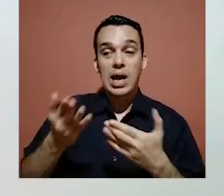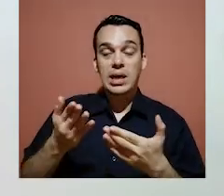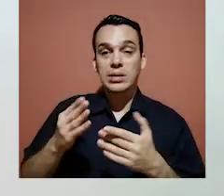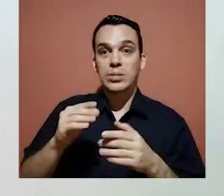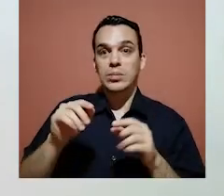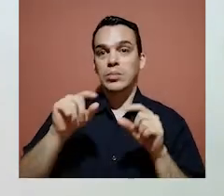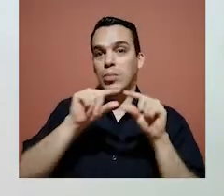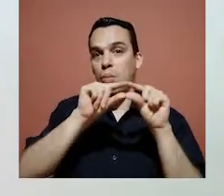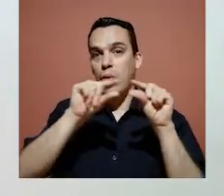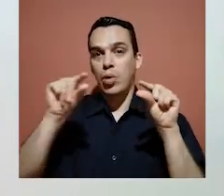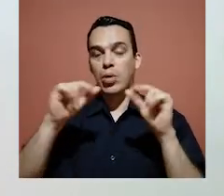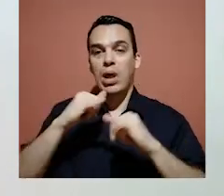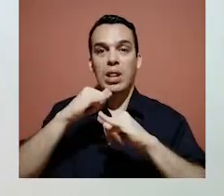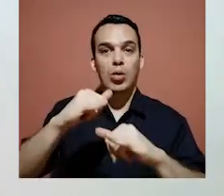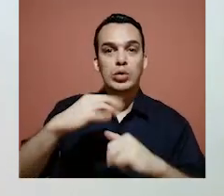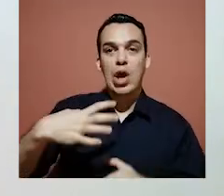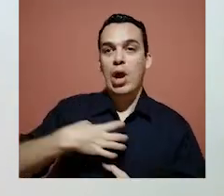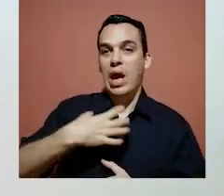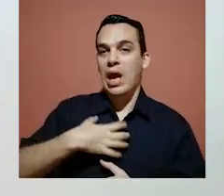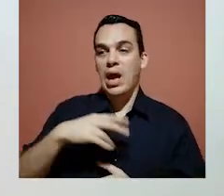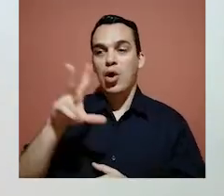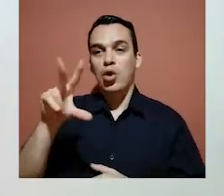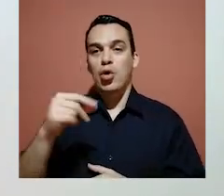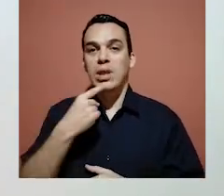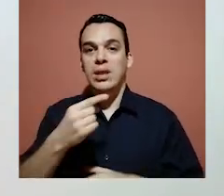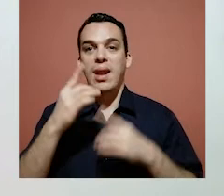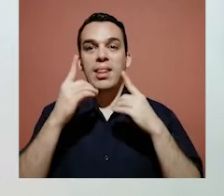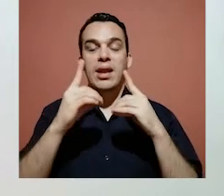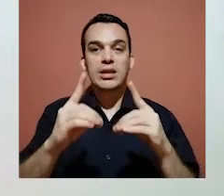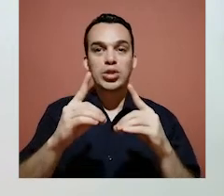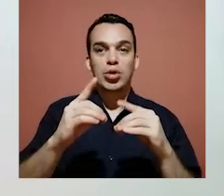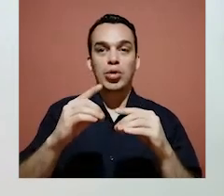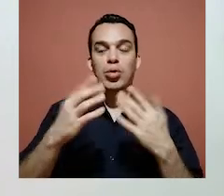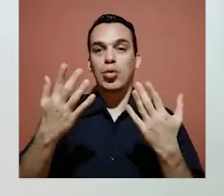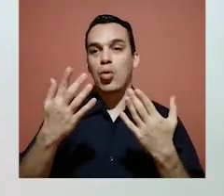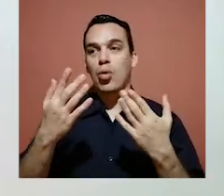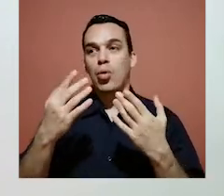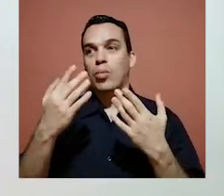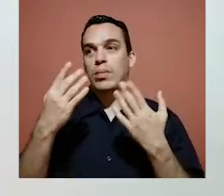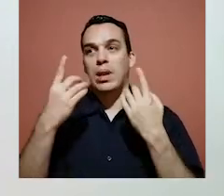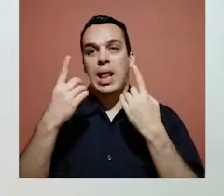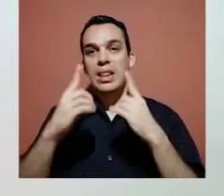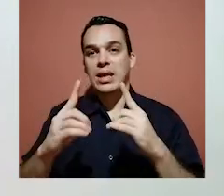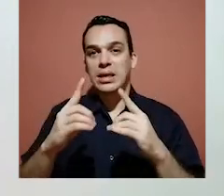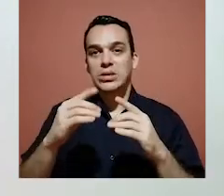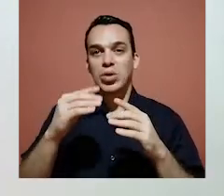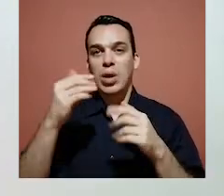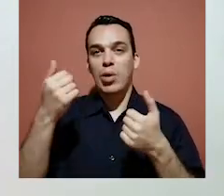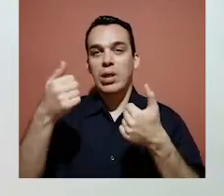ponen una denuncia o queja o no nos colocan la dirección o la dirección